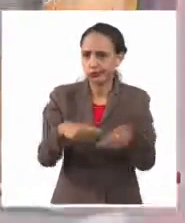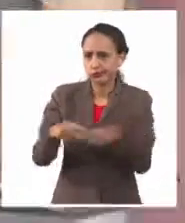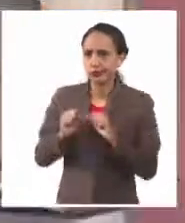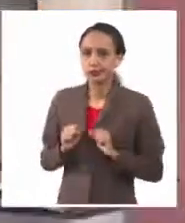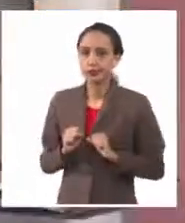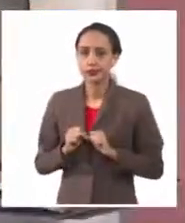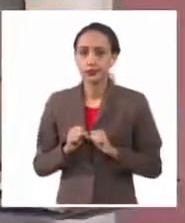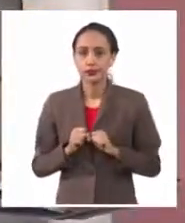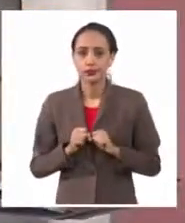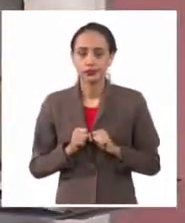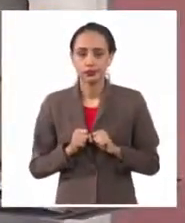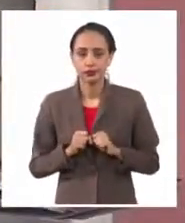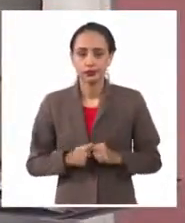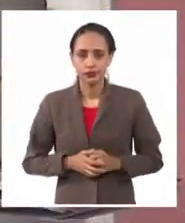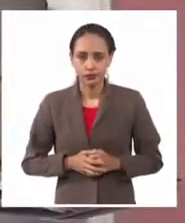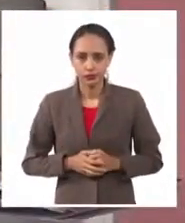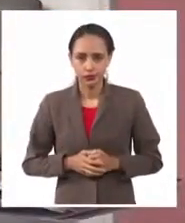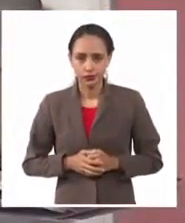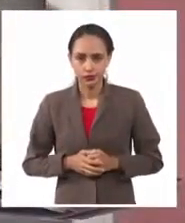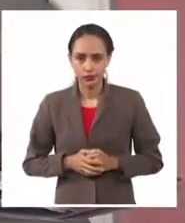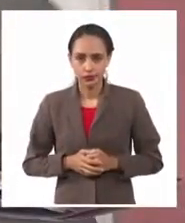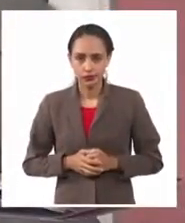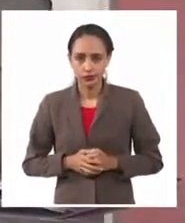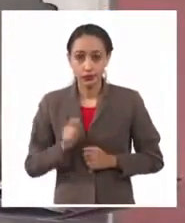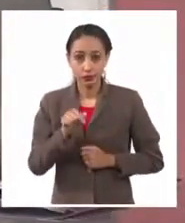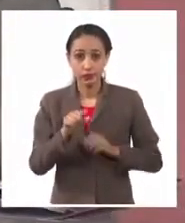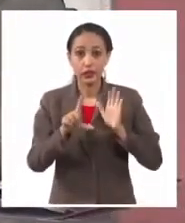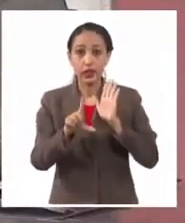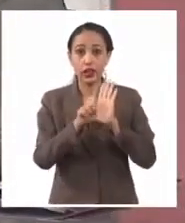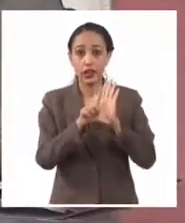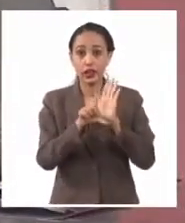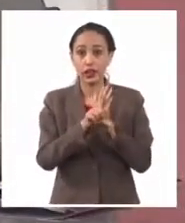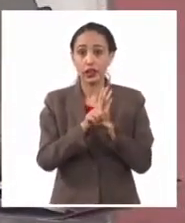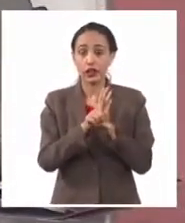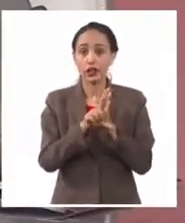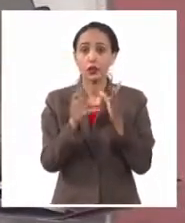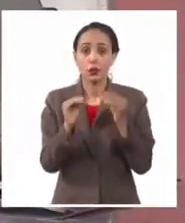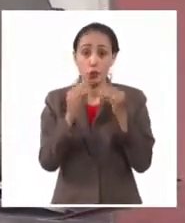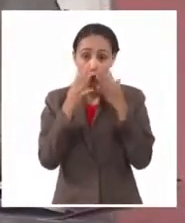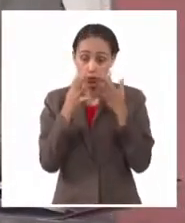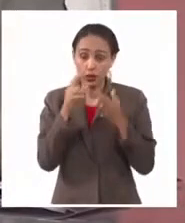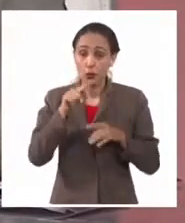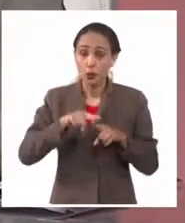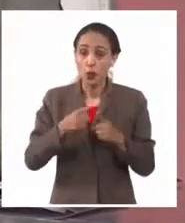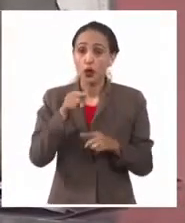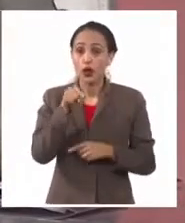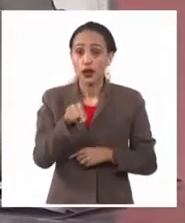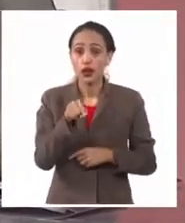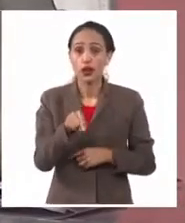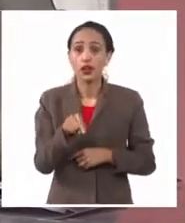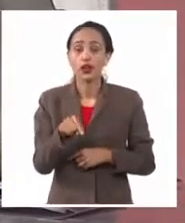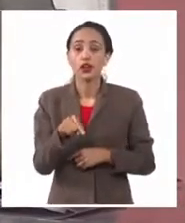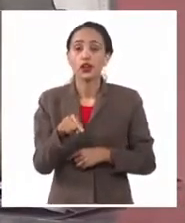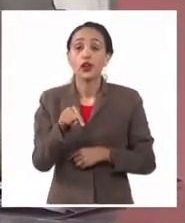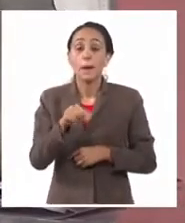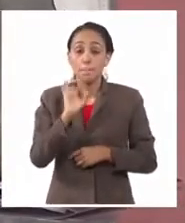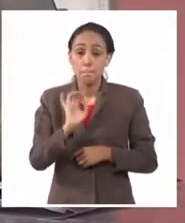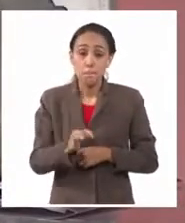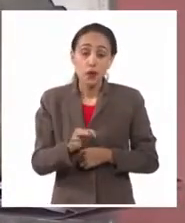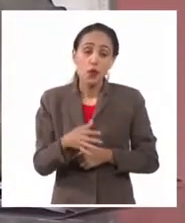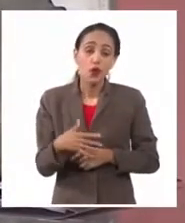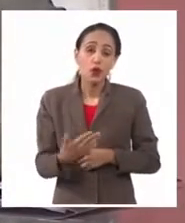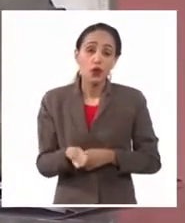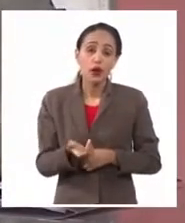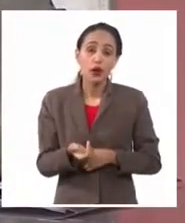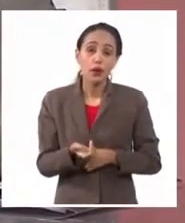una vía, esta que están hablando hoy en particular, que está esta norma, fundamentalmente está dirigida a lo que se establece para